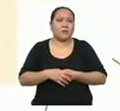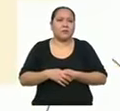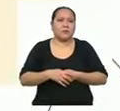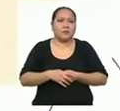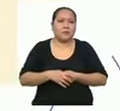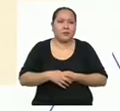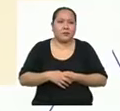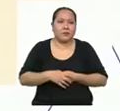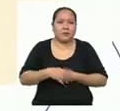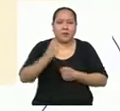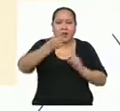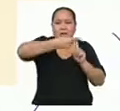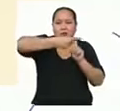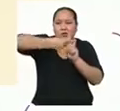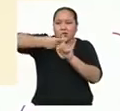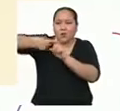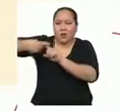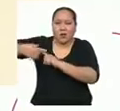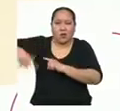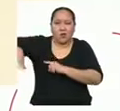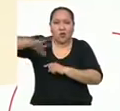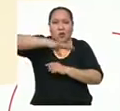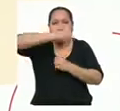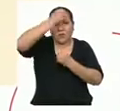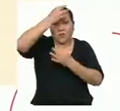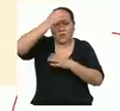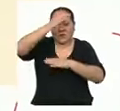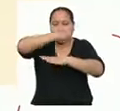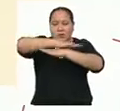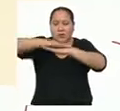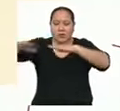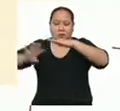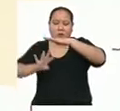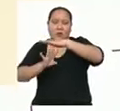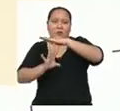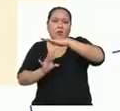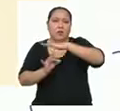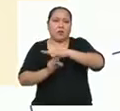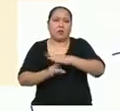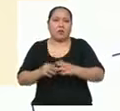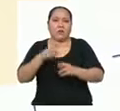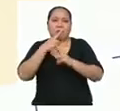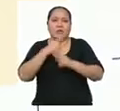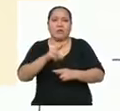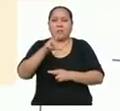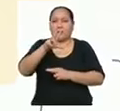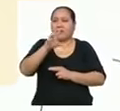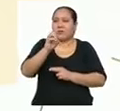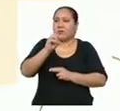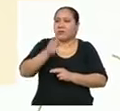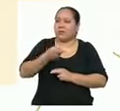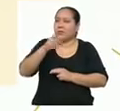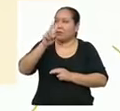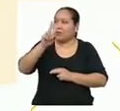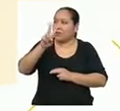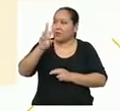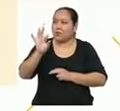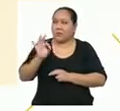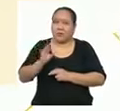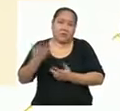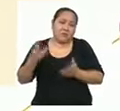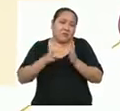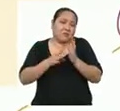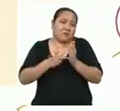Al sumar todos los datos y dividirlo entre 48, se obtuvo 30,29.